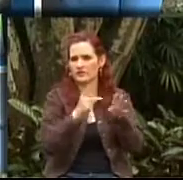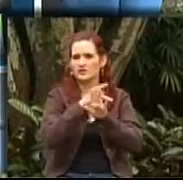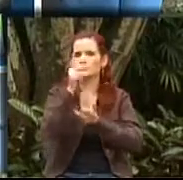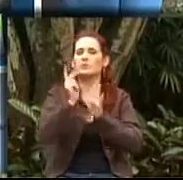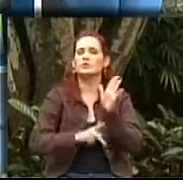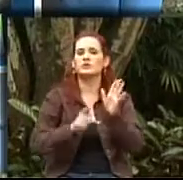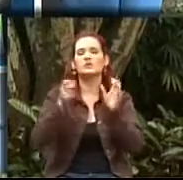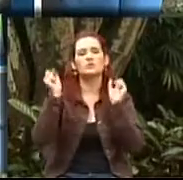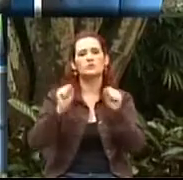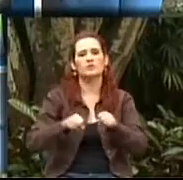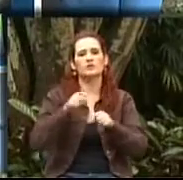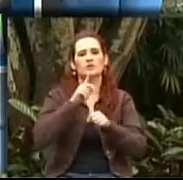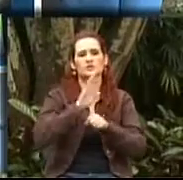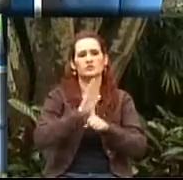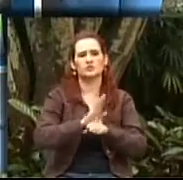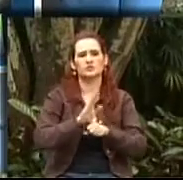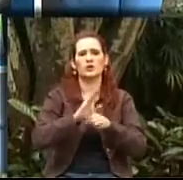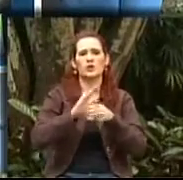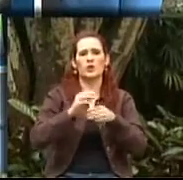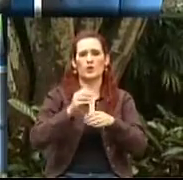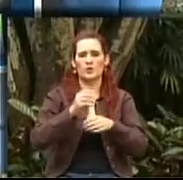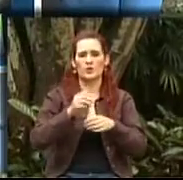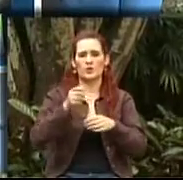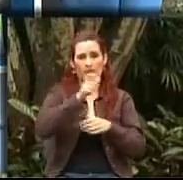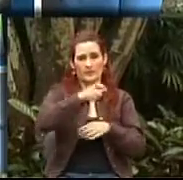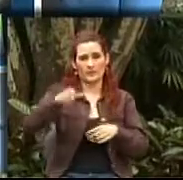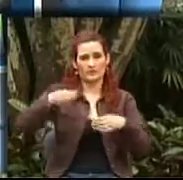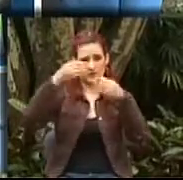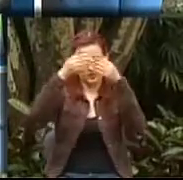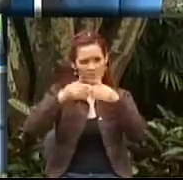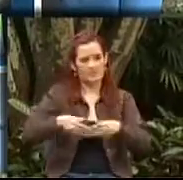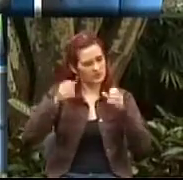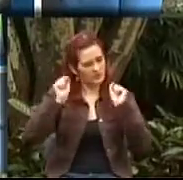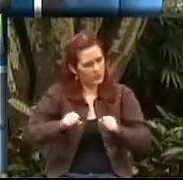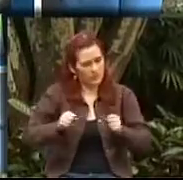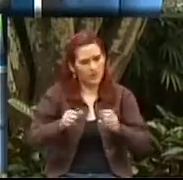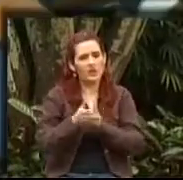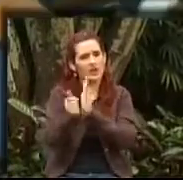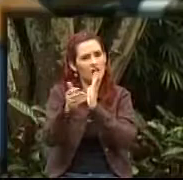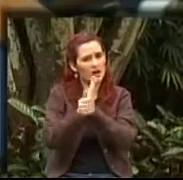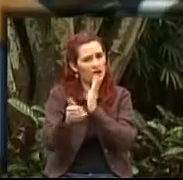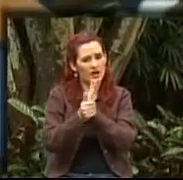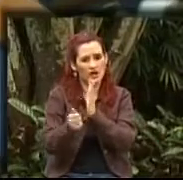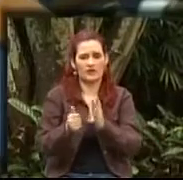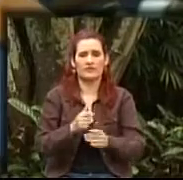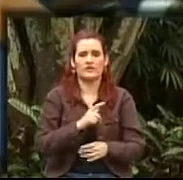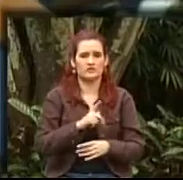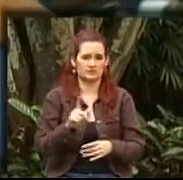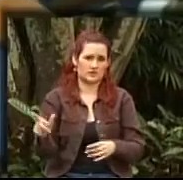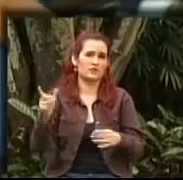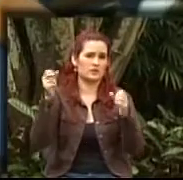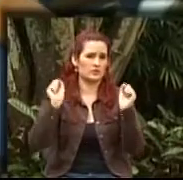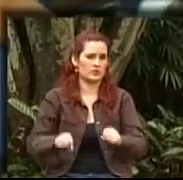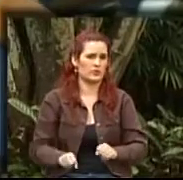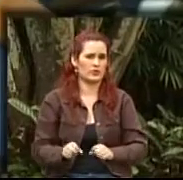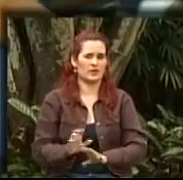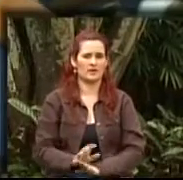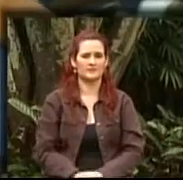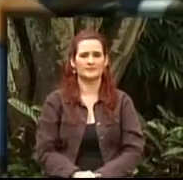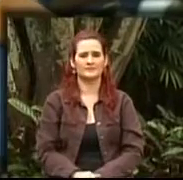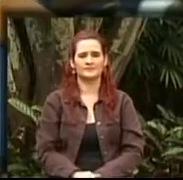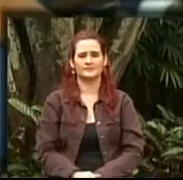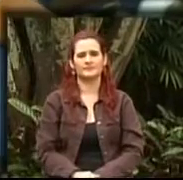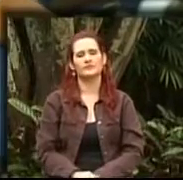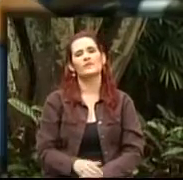las personas vuelven a resignificarse y a ser útiles totalmente para la sociedad. Y es el caso de Germán, que es un líder para estos temas. Totalmente. Es el caso de